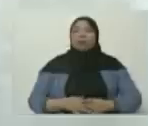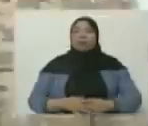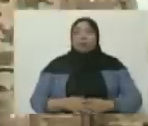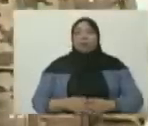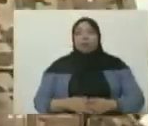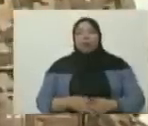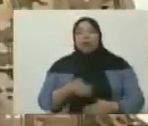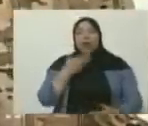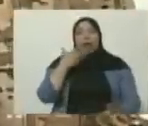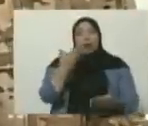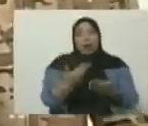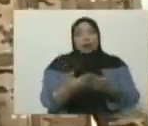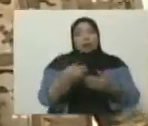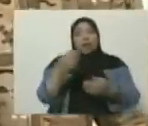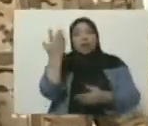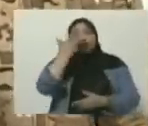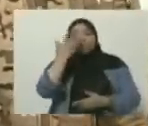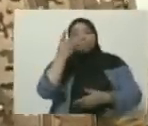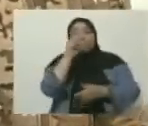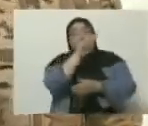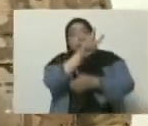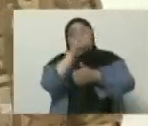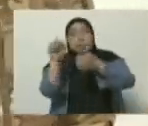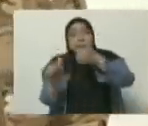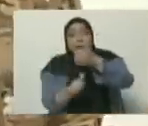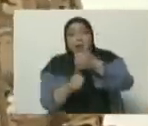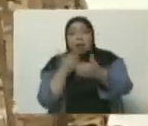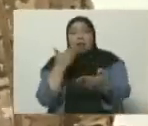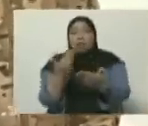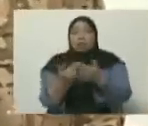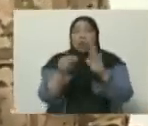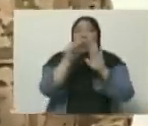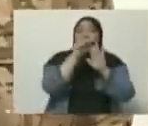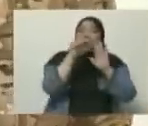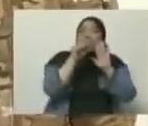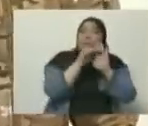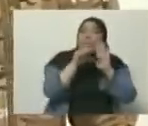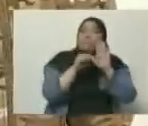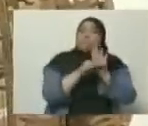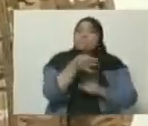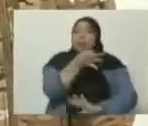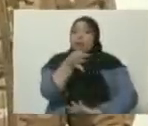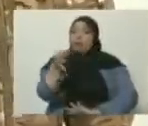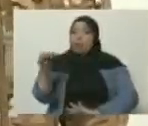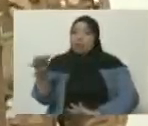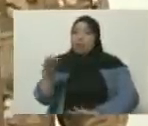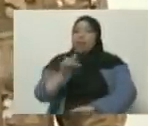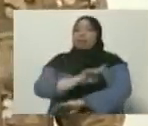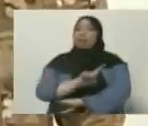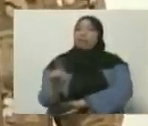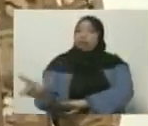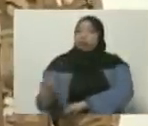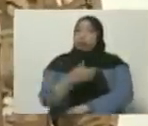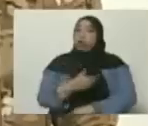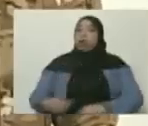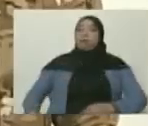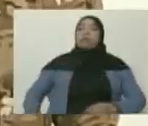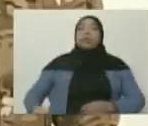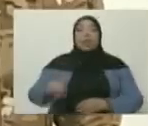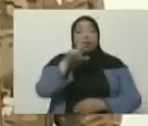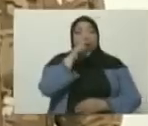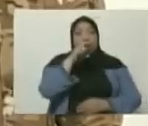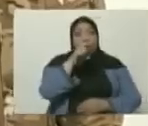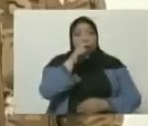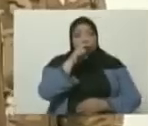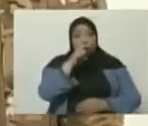gracias, vicepresidenta. Cumpliendo instrucciones precisas y órdenes de nuestro presidente Nicolás Maduro Moro, comandante en jefe de la